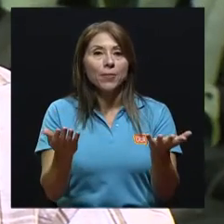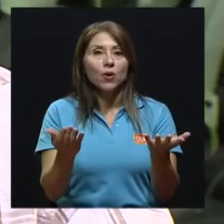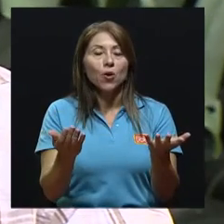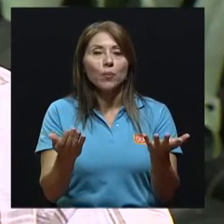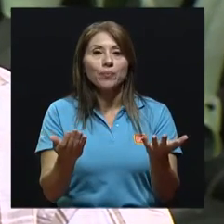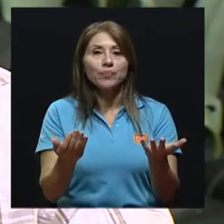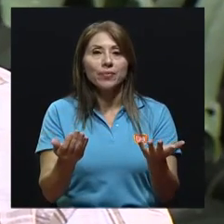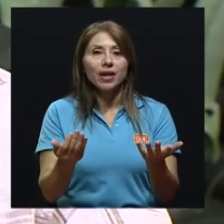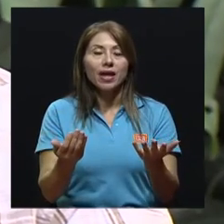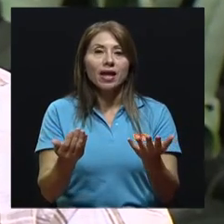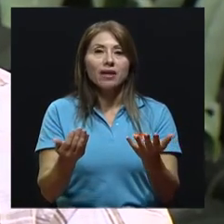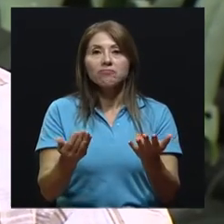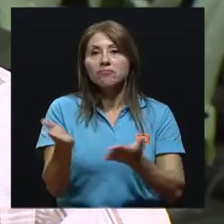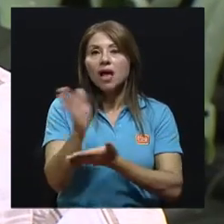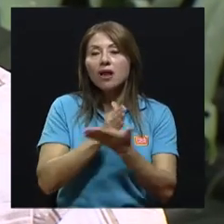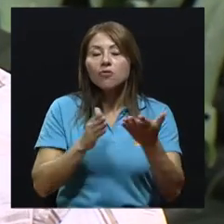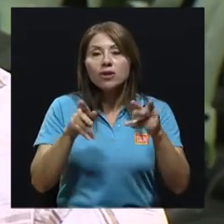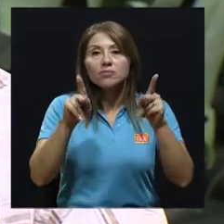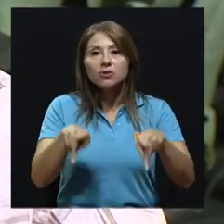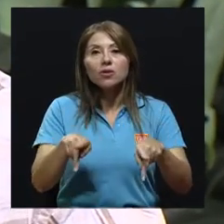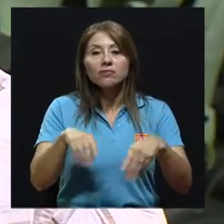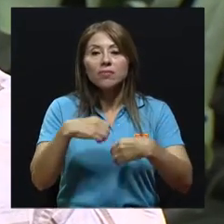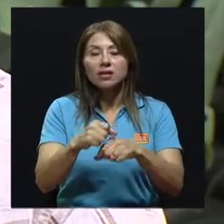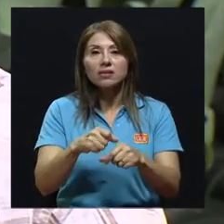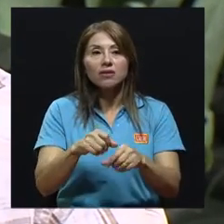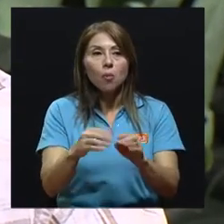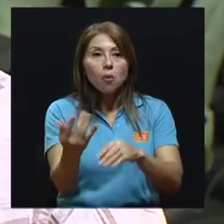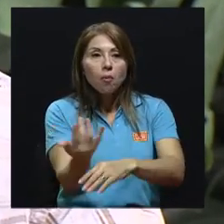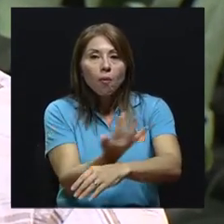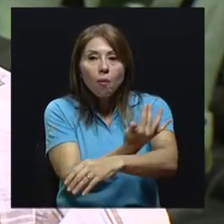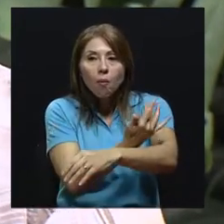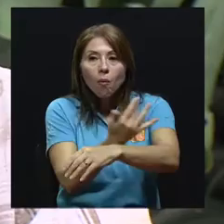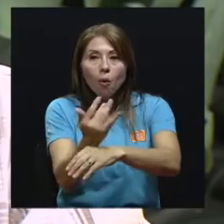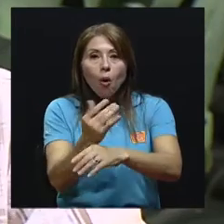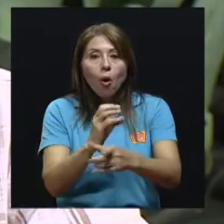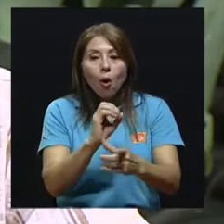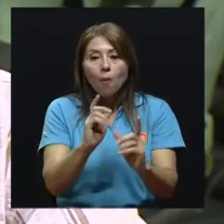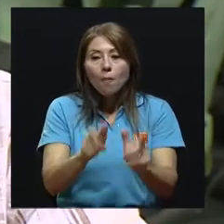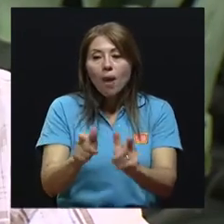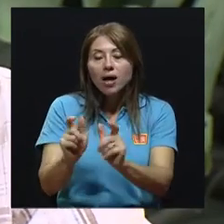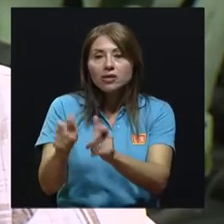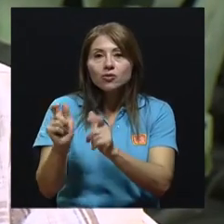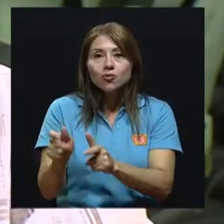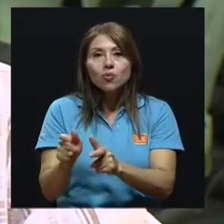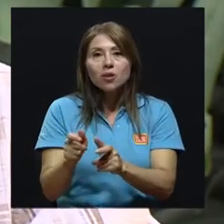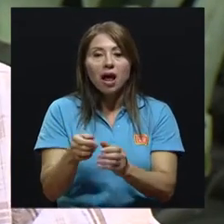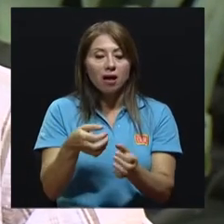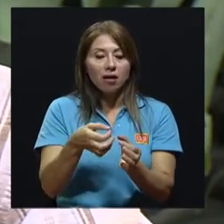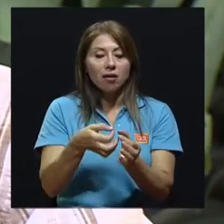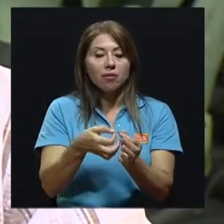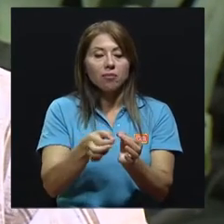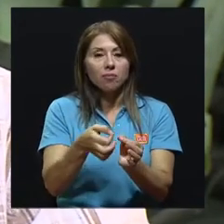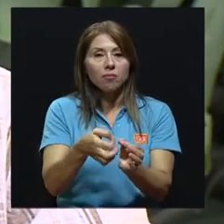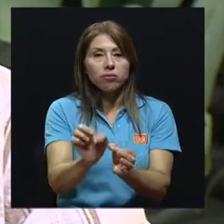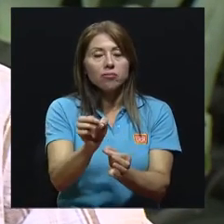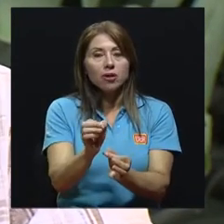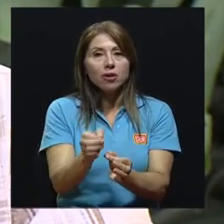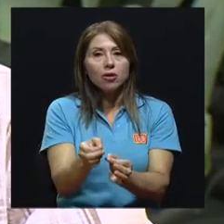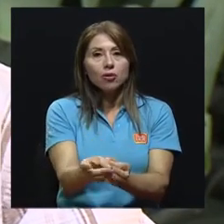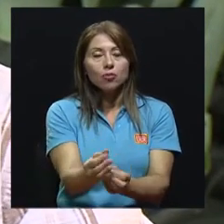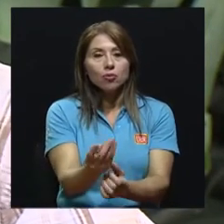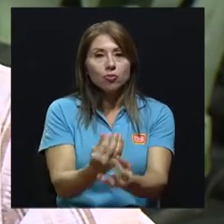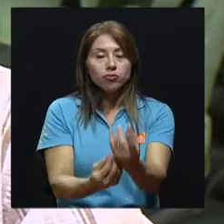por ejemplo, todo lo que son emisiones por quemas a cielo abierto, entonces lo que es quema de basura, que se da mucho en zonas rurales, también